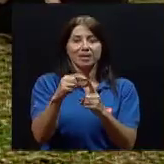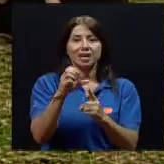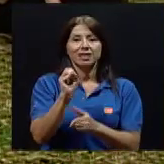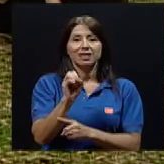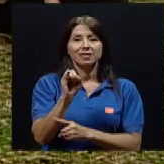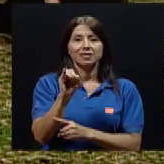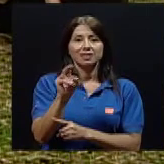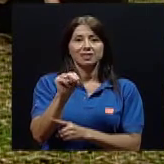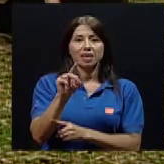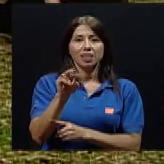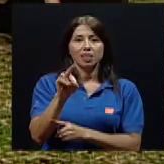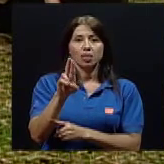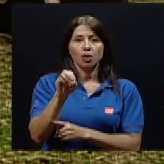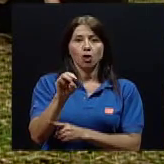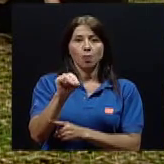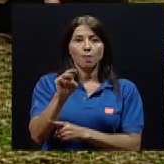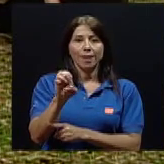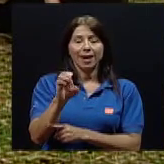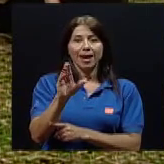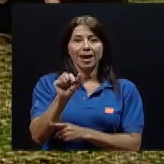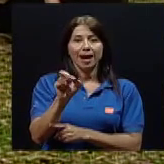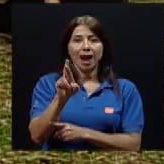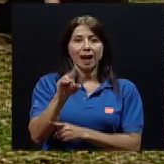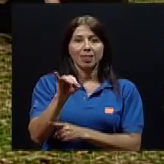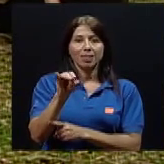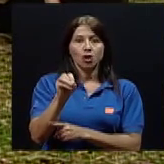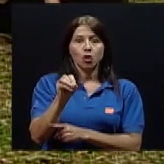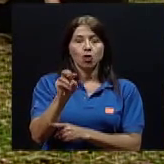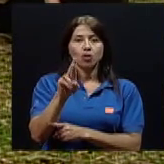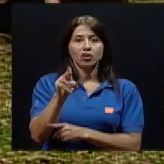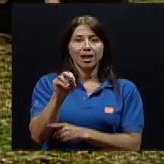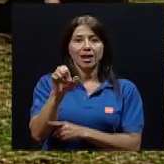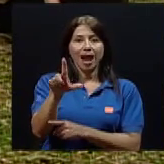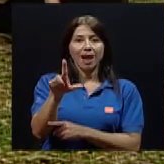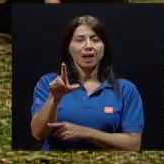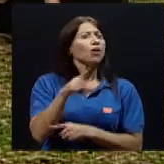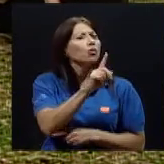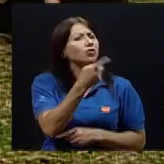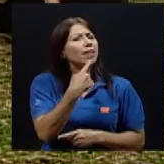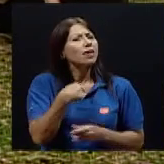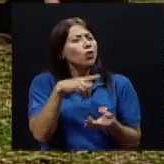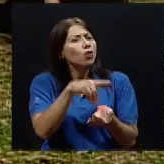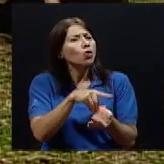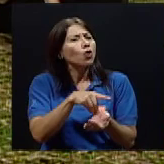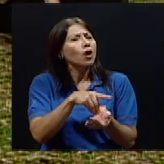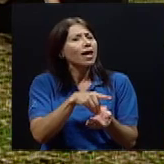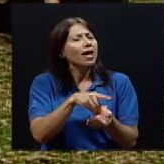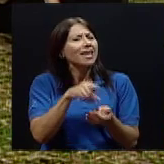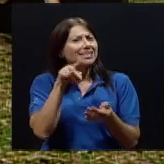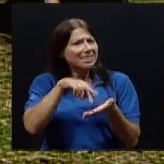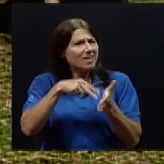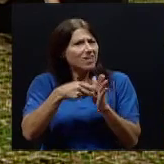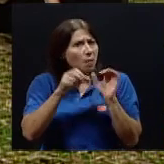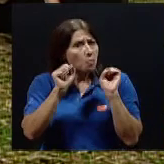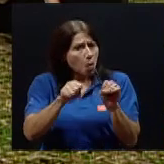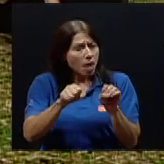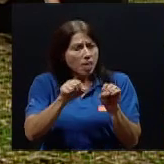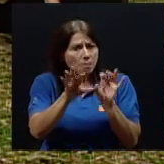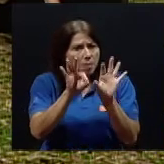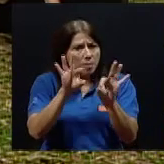usted nos decía que un signo es algo que se puede documentar, ¿verdad? Entonces, ¿cómo podríamos explicar en términos